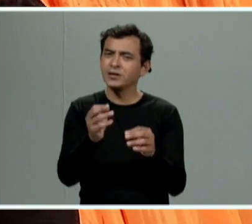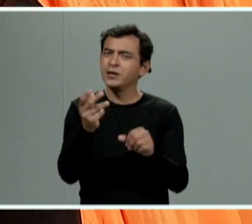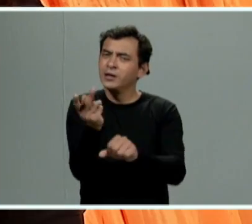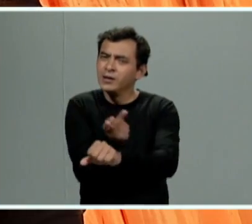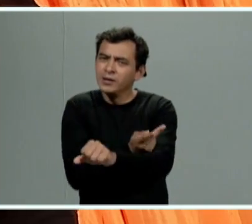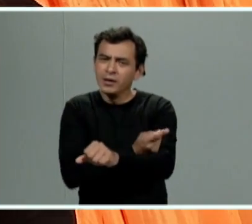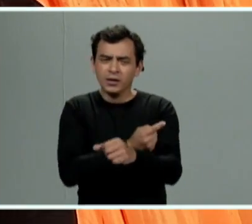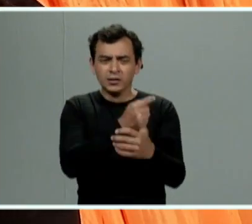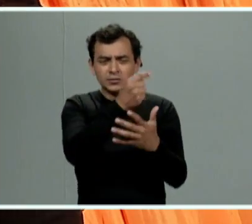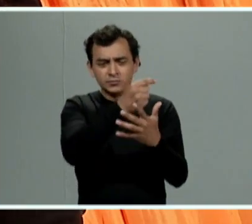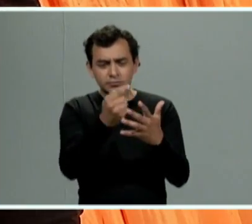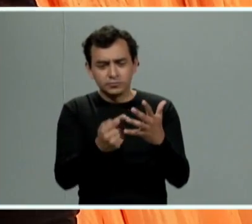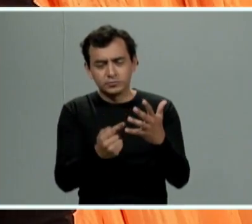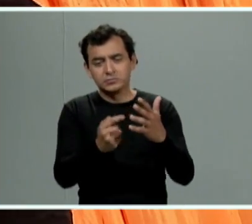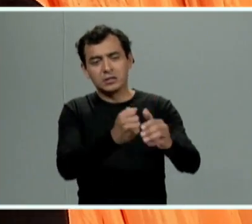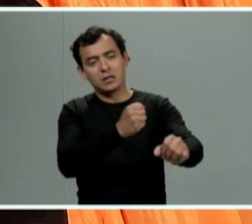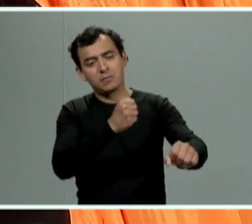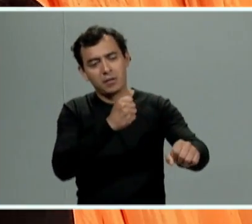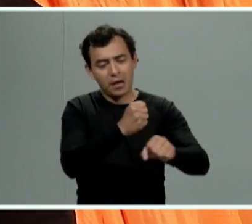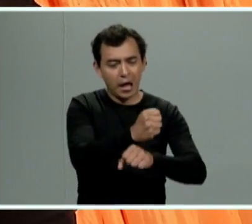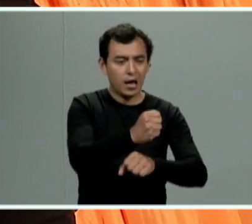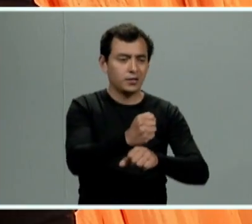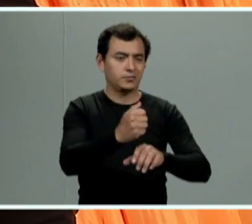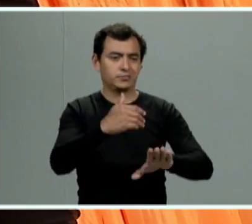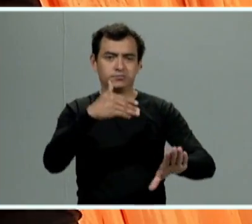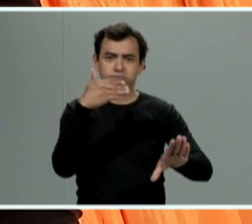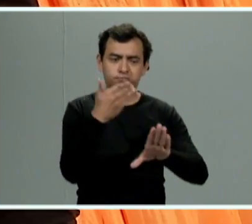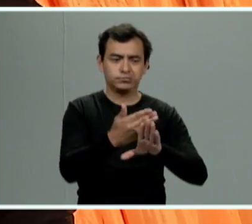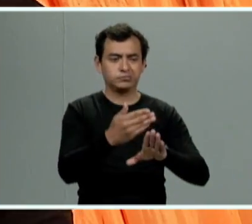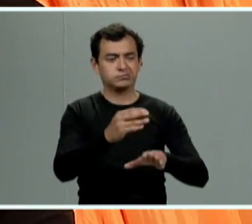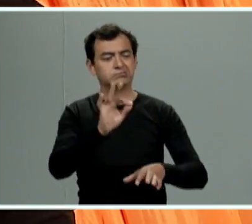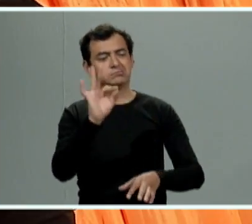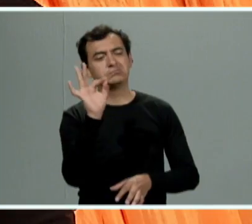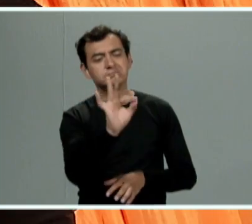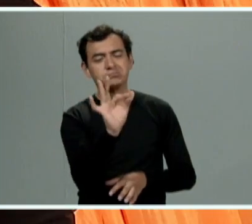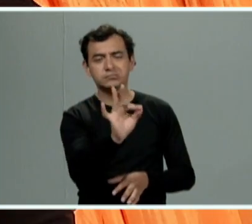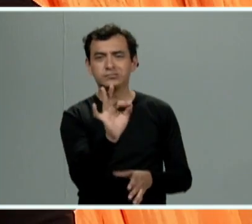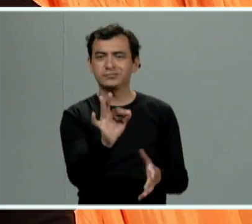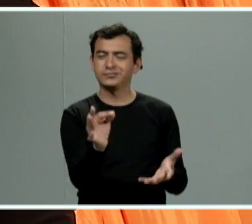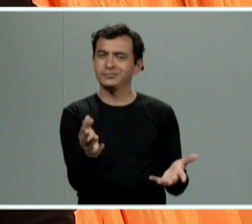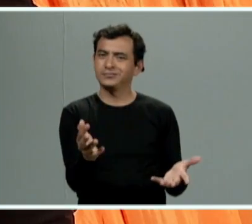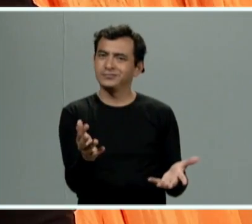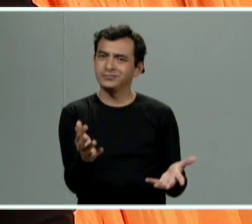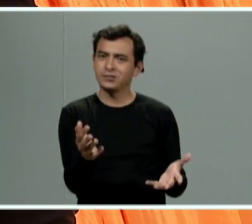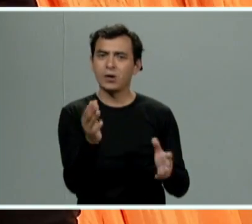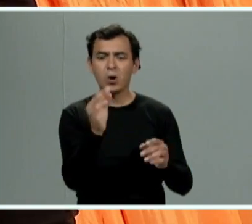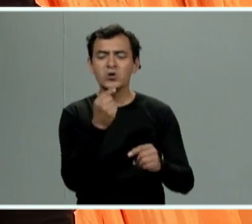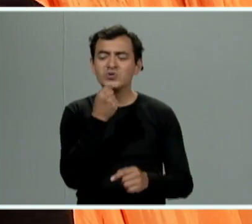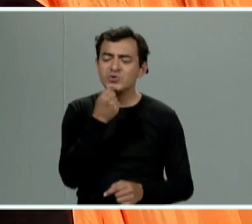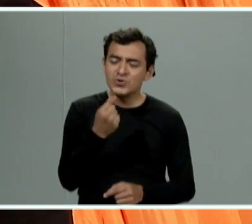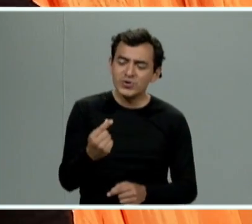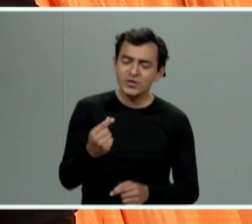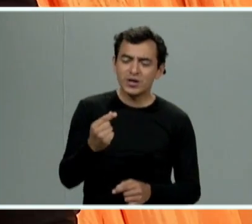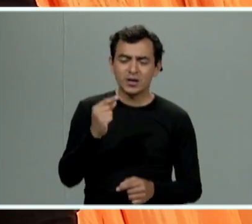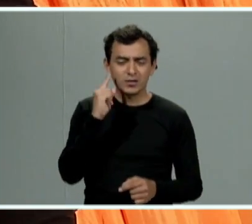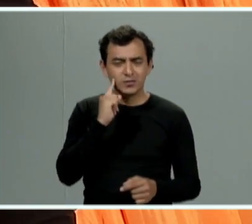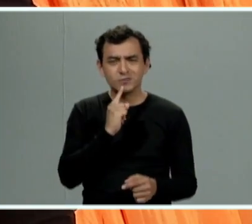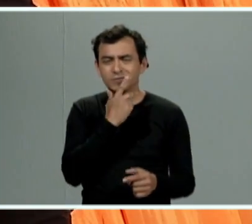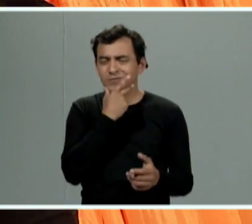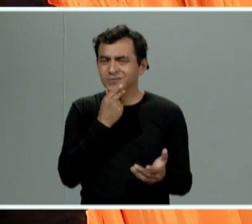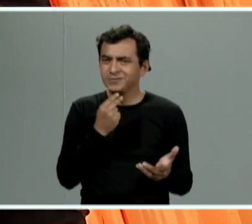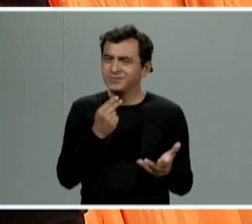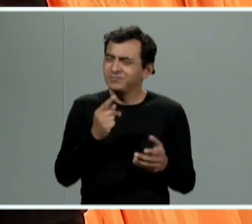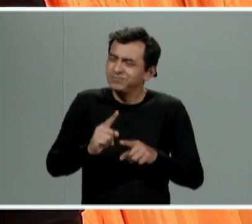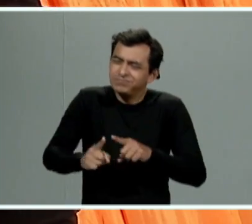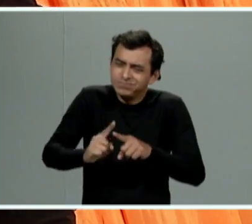la golpearon le pegaron la maltrataron o la niña el niño etcétera etcétera y no